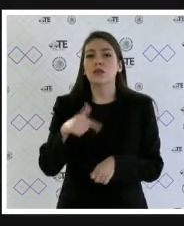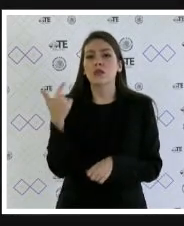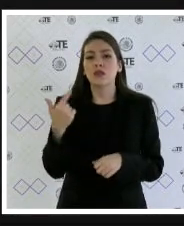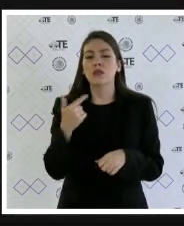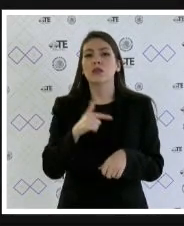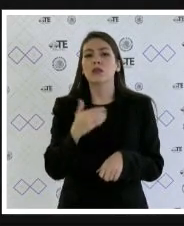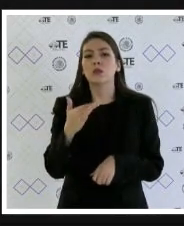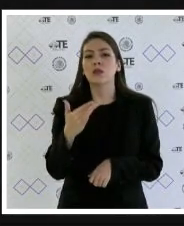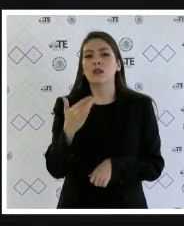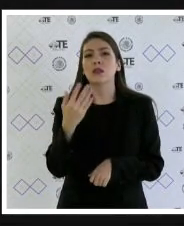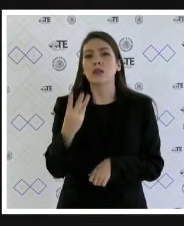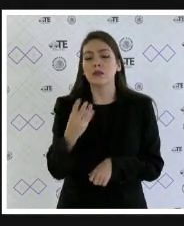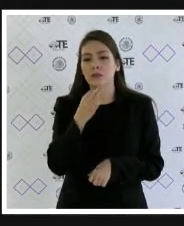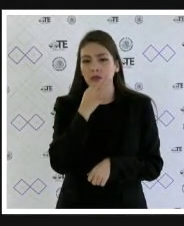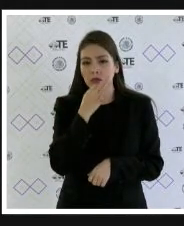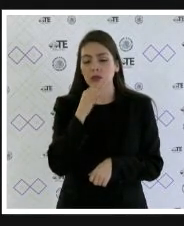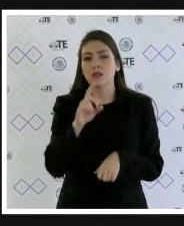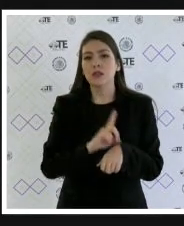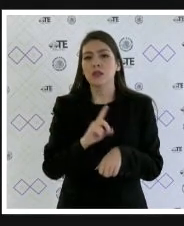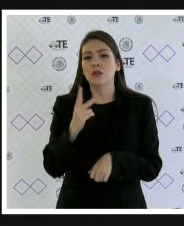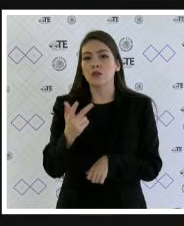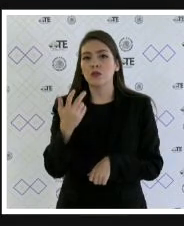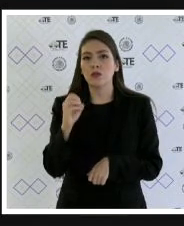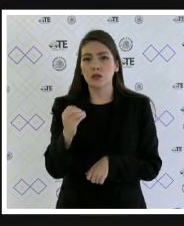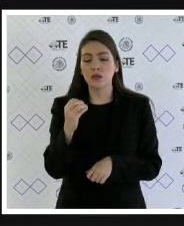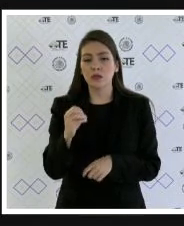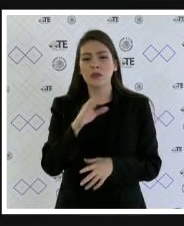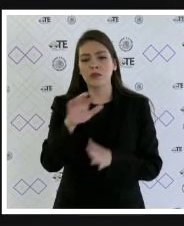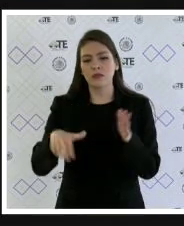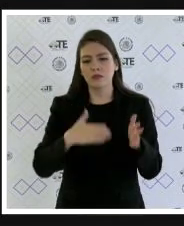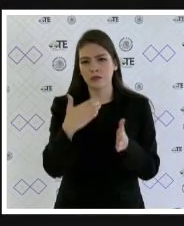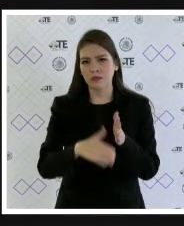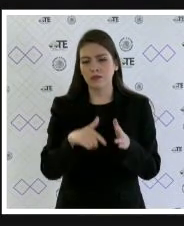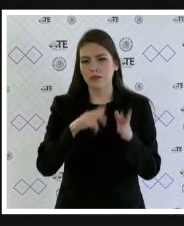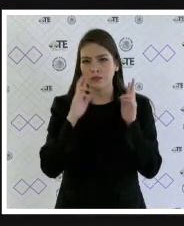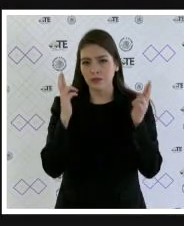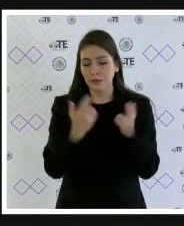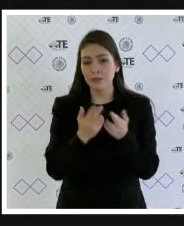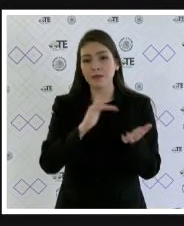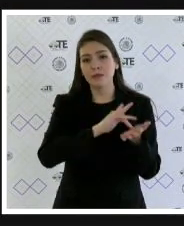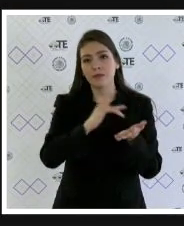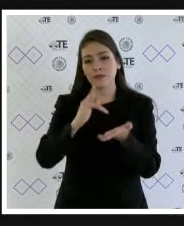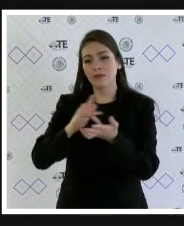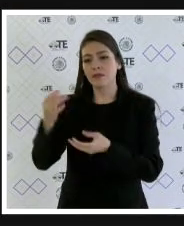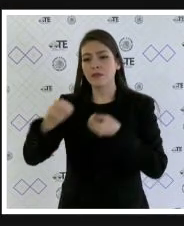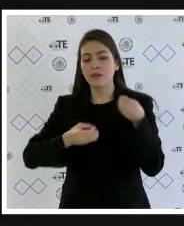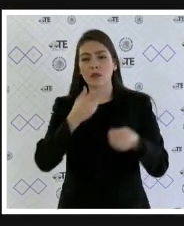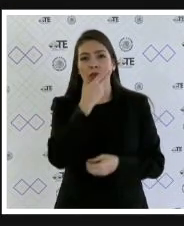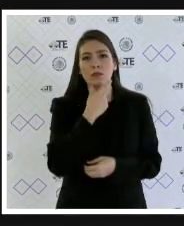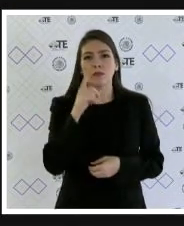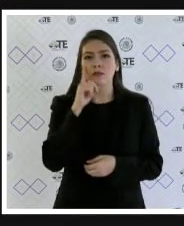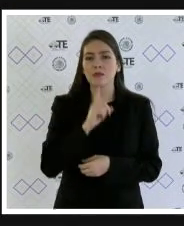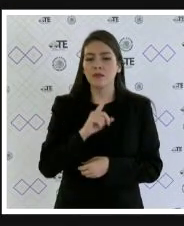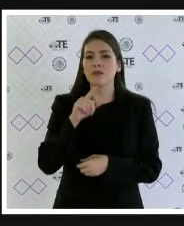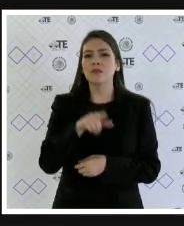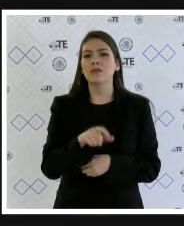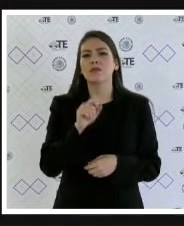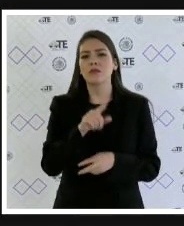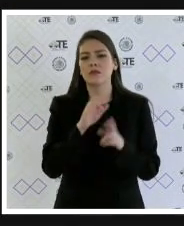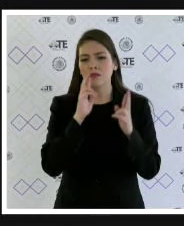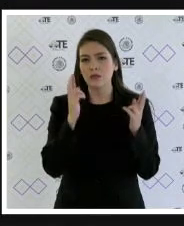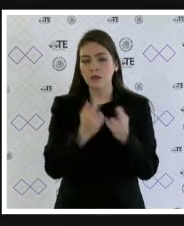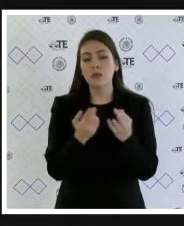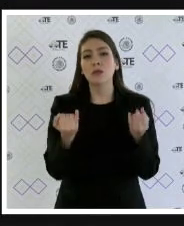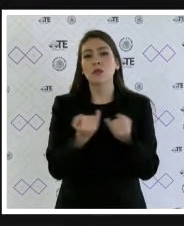minutos del 8 de octubre damos por concluida esta sesión pública agradezco a las magistradas y magistrados a quienes dieron seguimiento a esta sesión